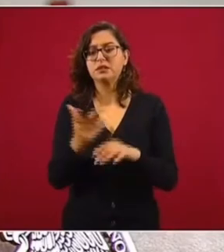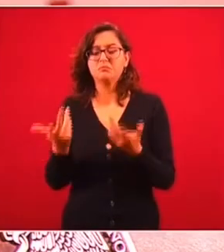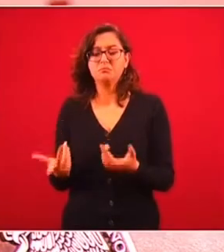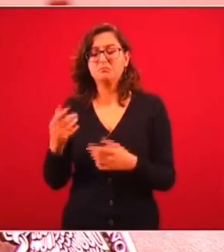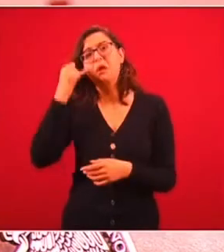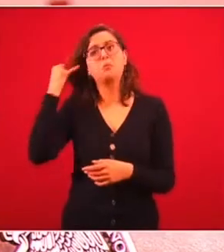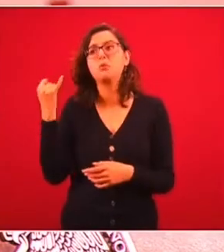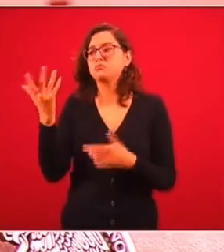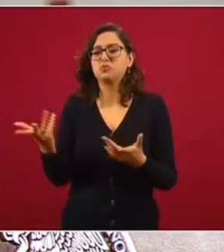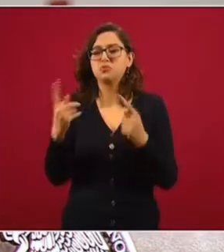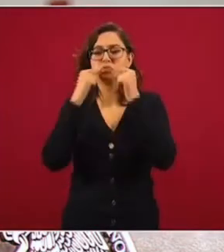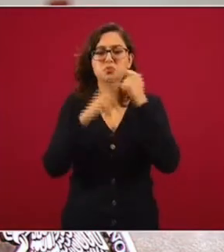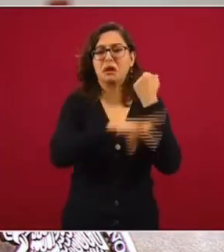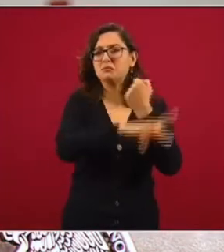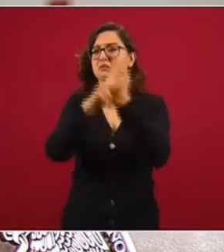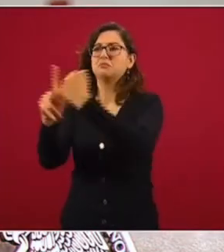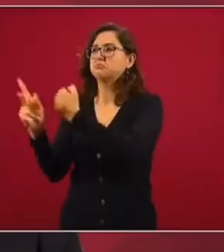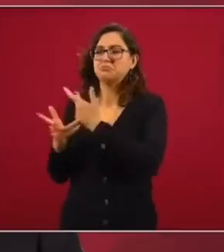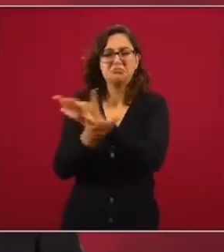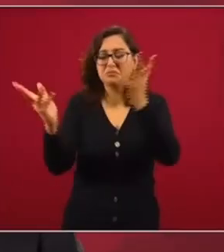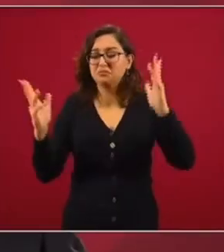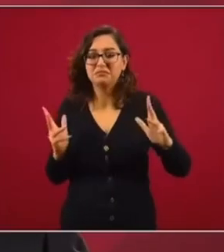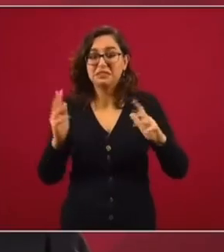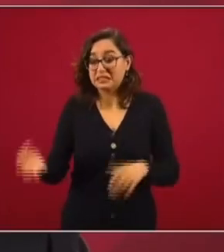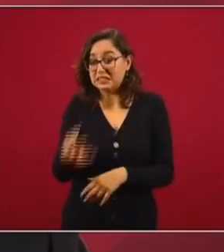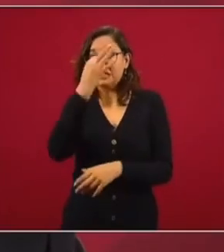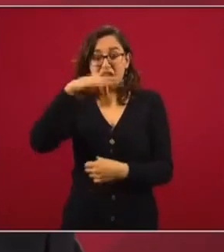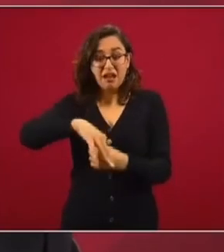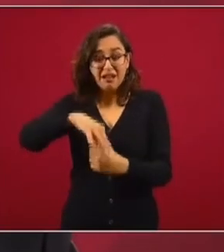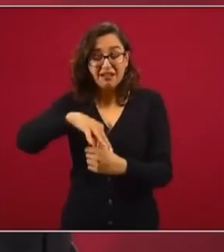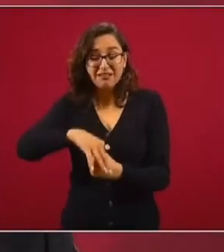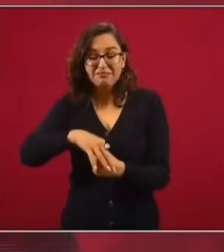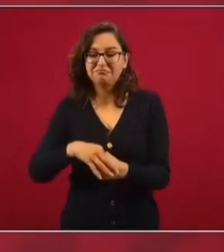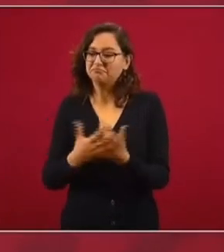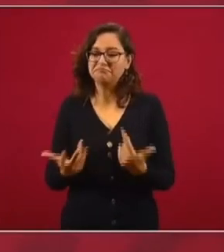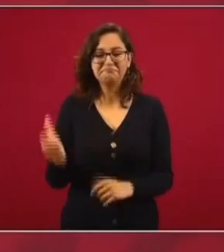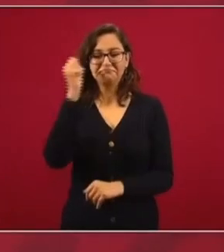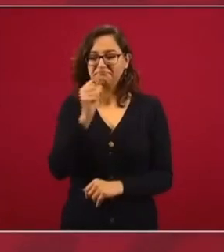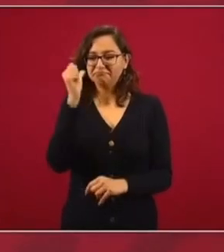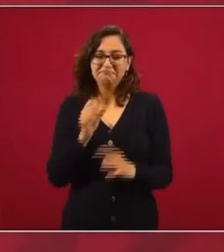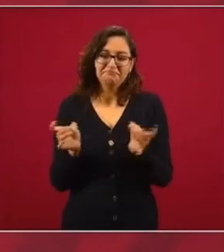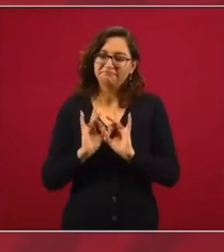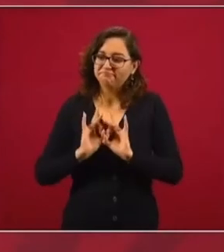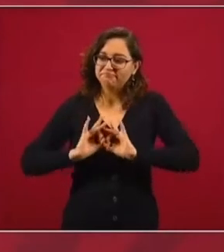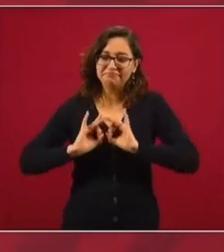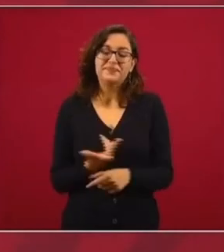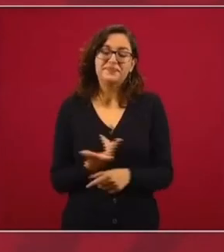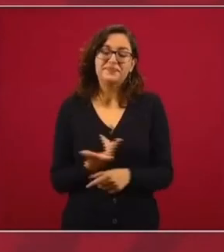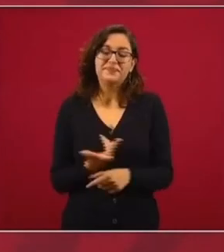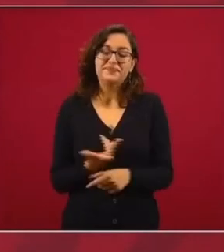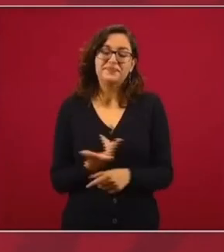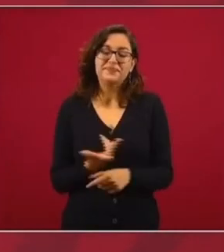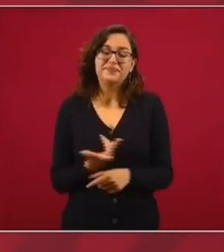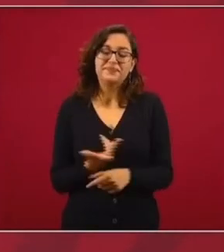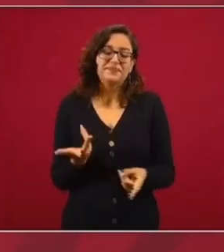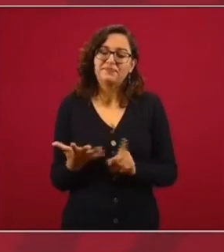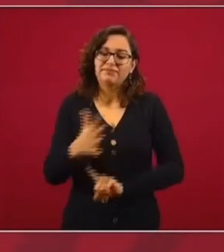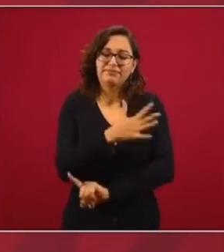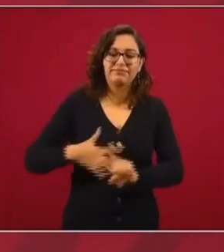en Japón, en cualquier parte del mundo, cuando hay elecciones. Siempre hay una mayor